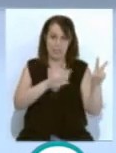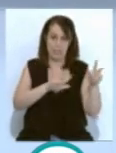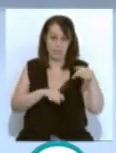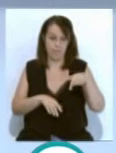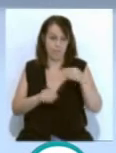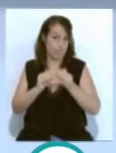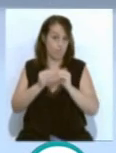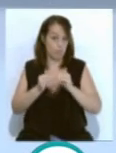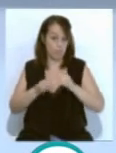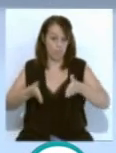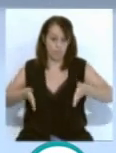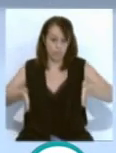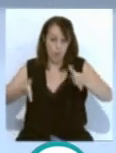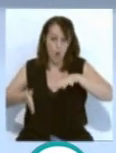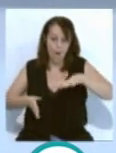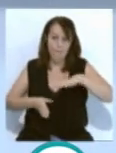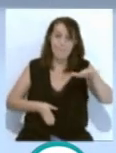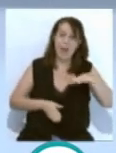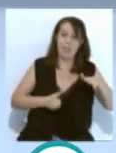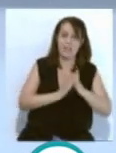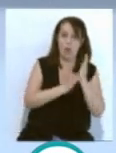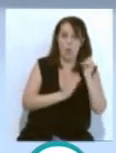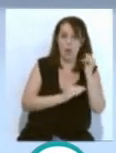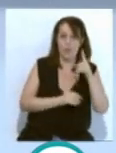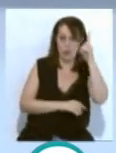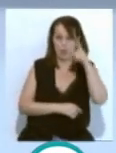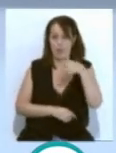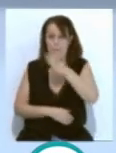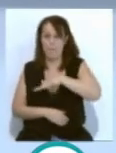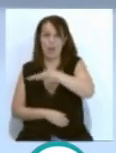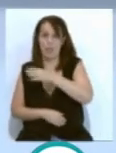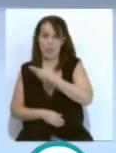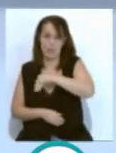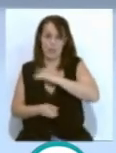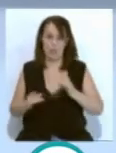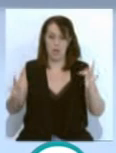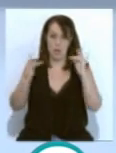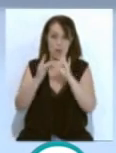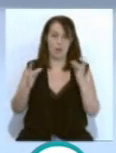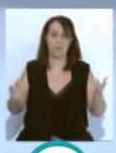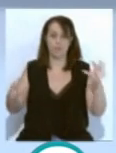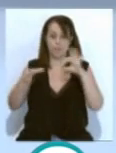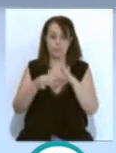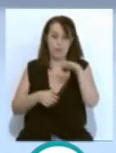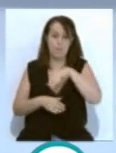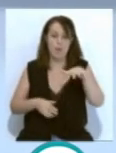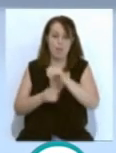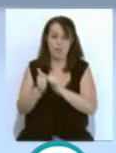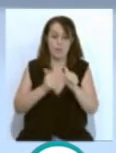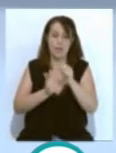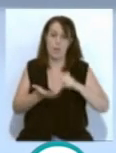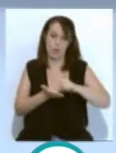forma, esta vía unirá las plazas de San Juan de Dios y España, conformando un espacio de uso preferente para peatones.